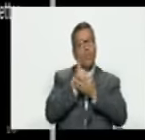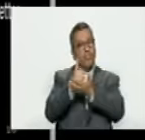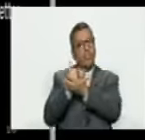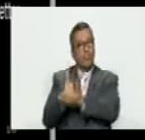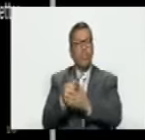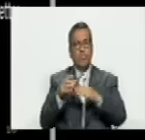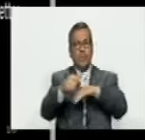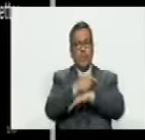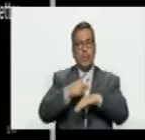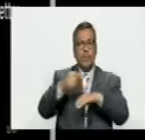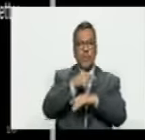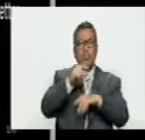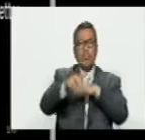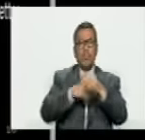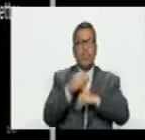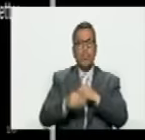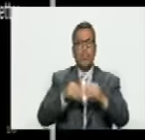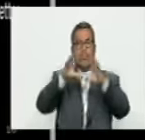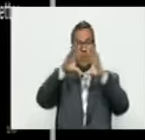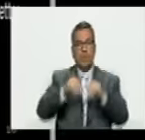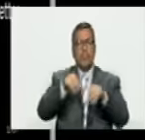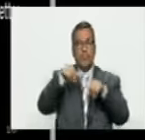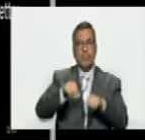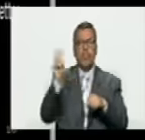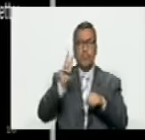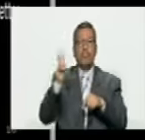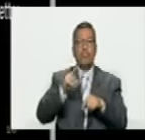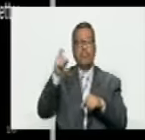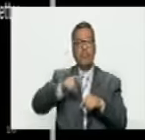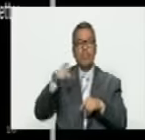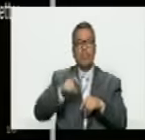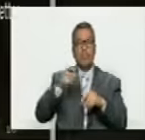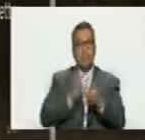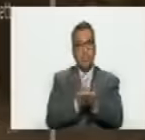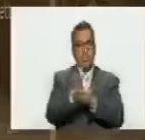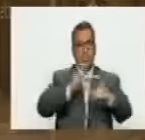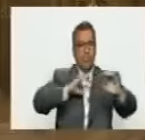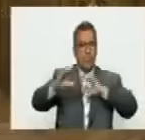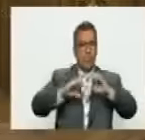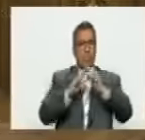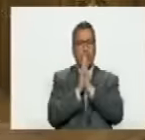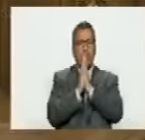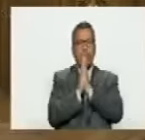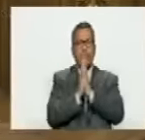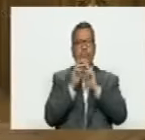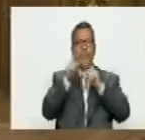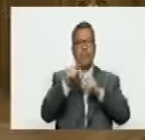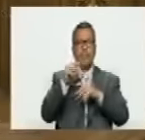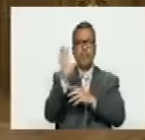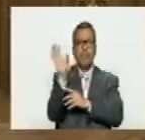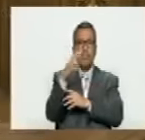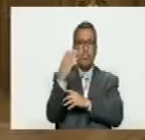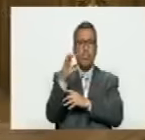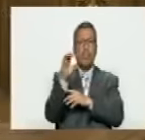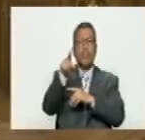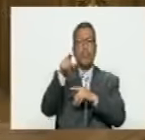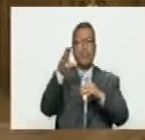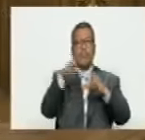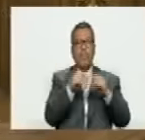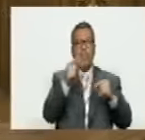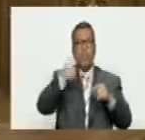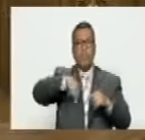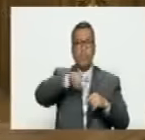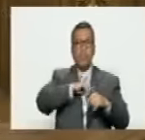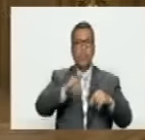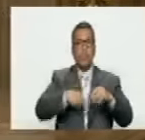el gobierno nos va a apagar el país necesitamos una vía de comunicación por favor pongan sus antenas con sus antenas es que